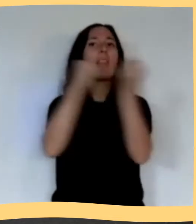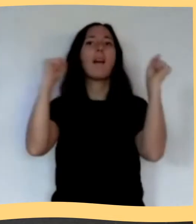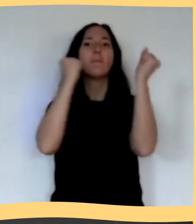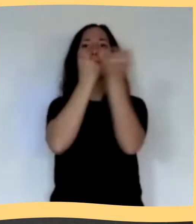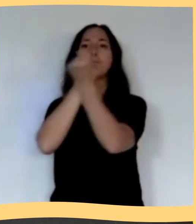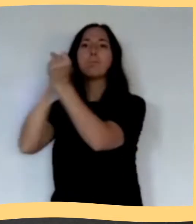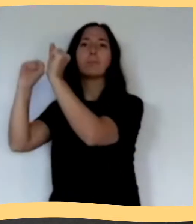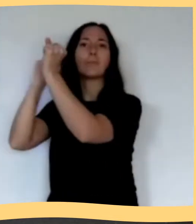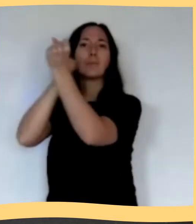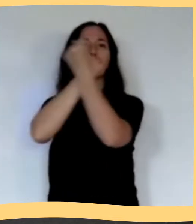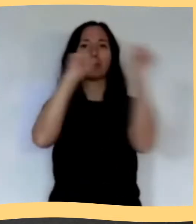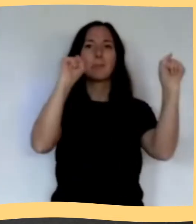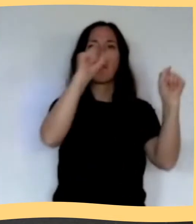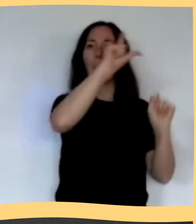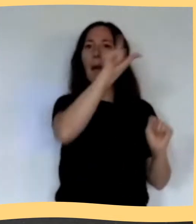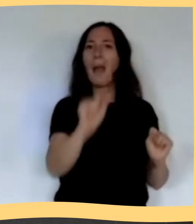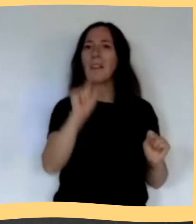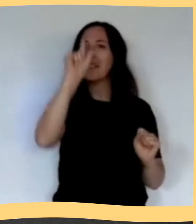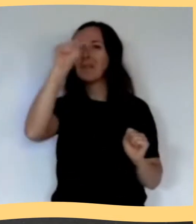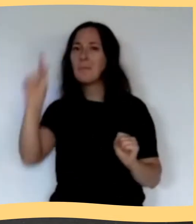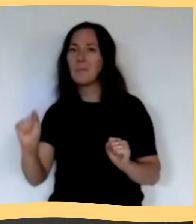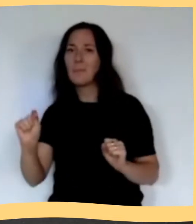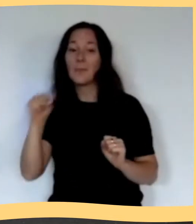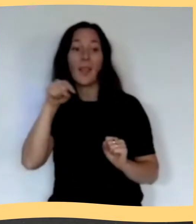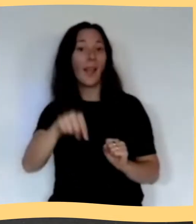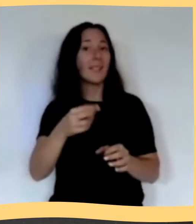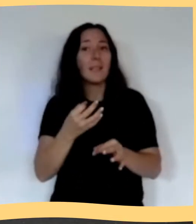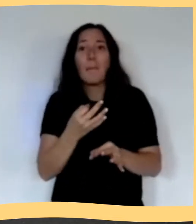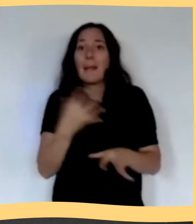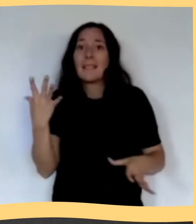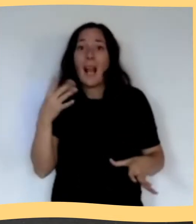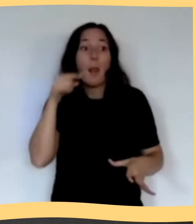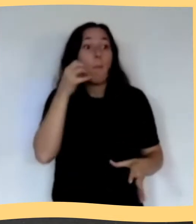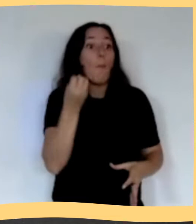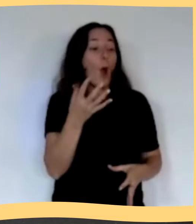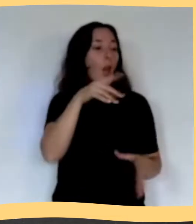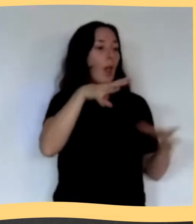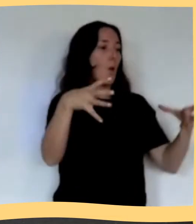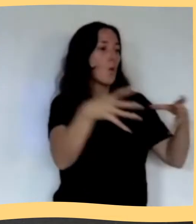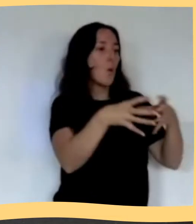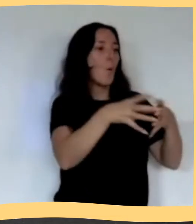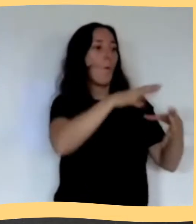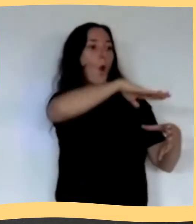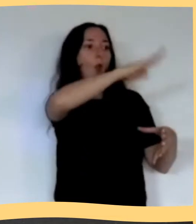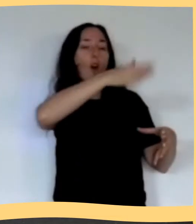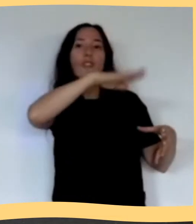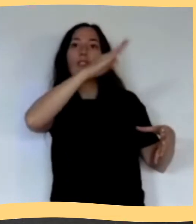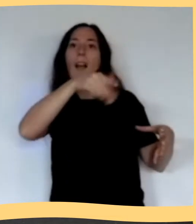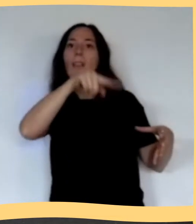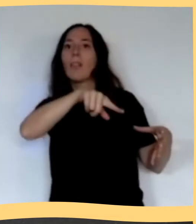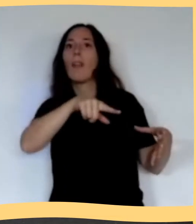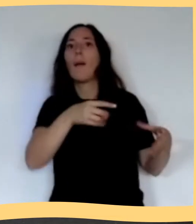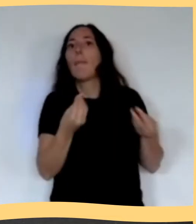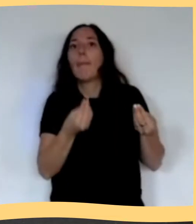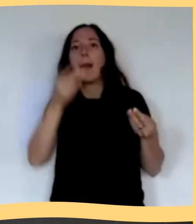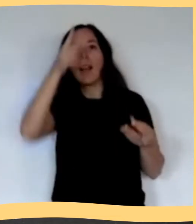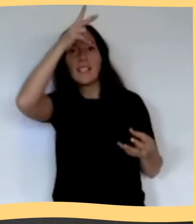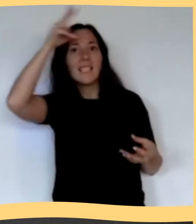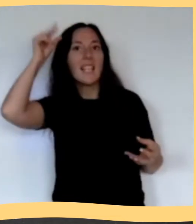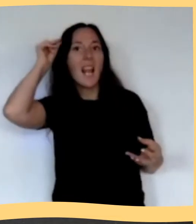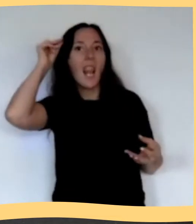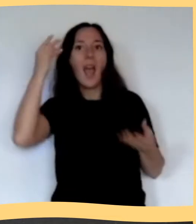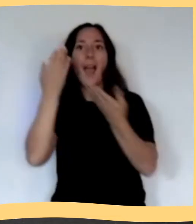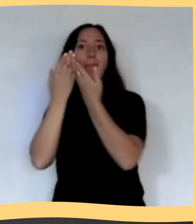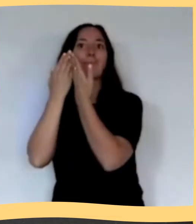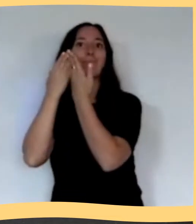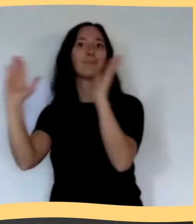Sin embargo, lo hace de manera singular, dado que la victoria de esta batalla resultó de suma estrategia para